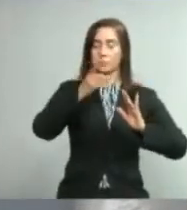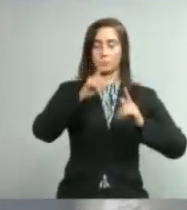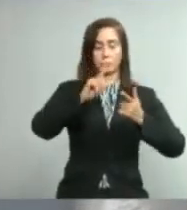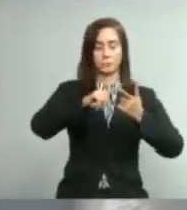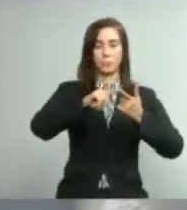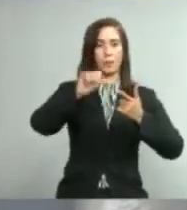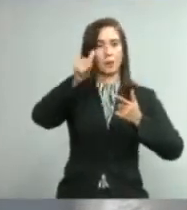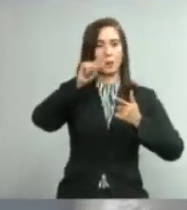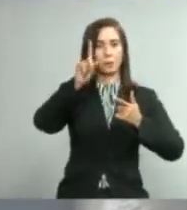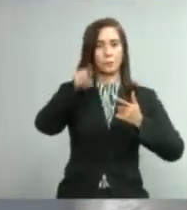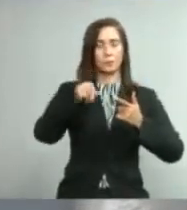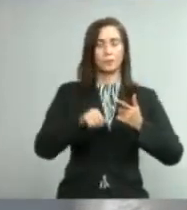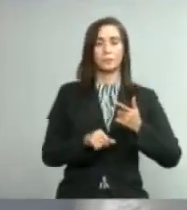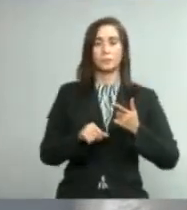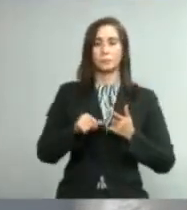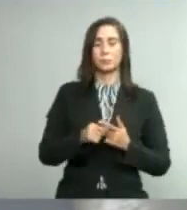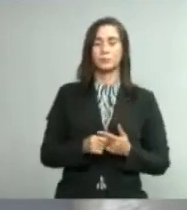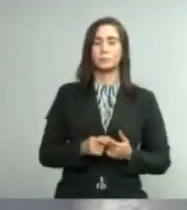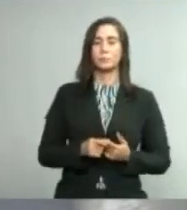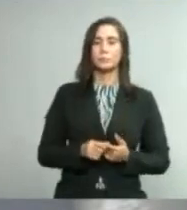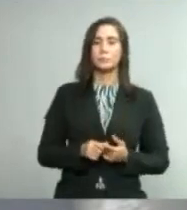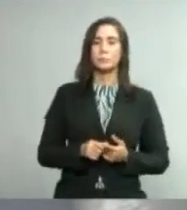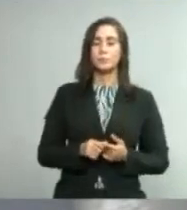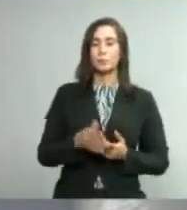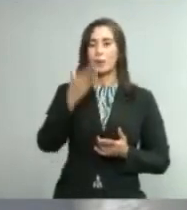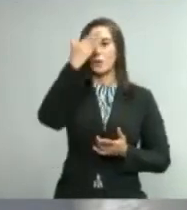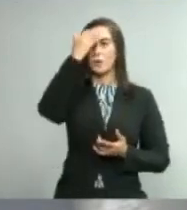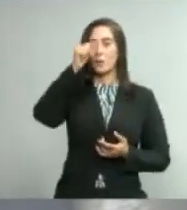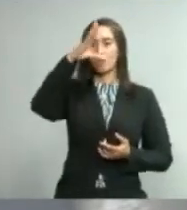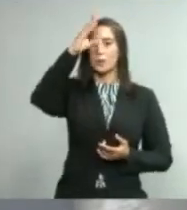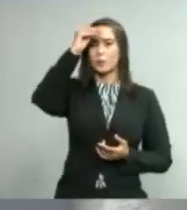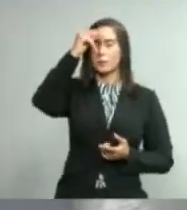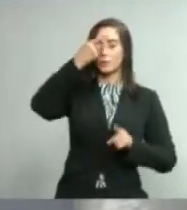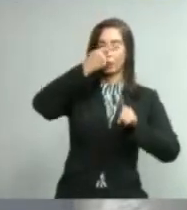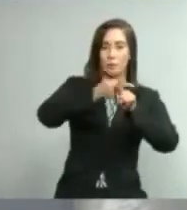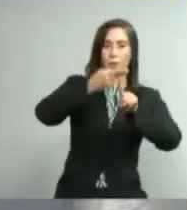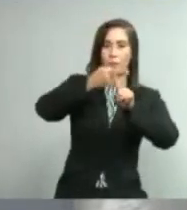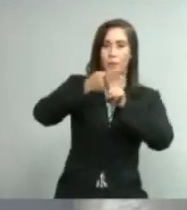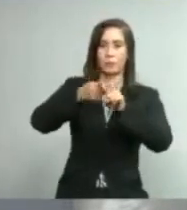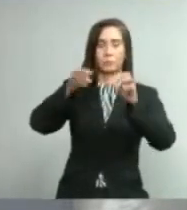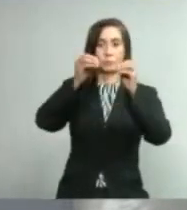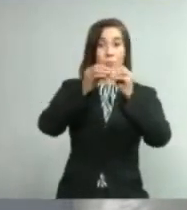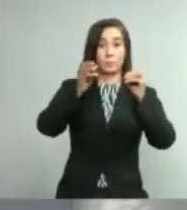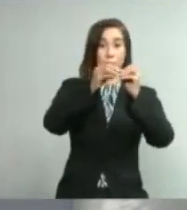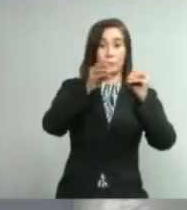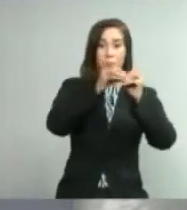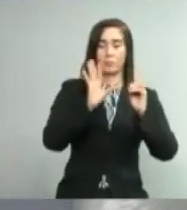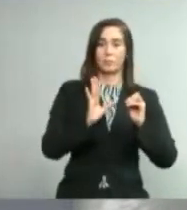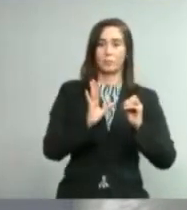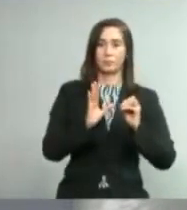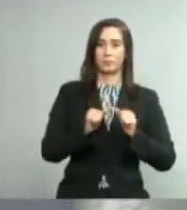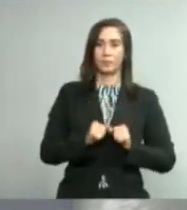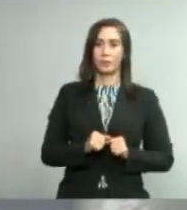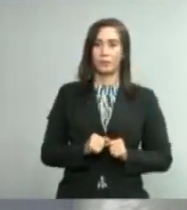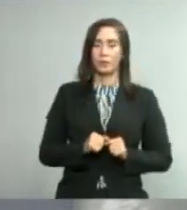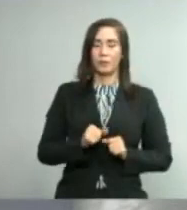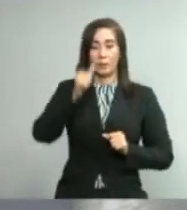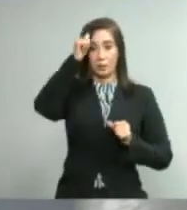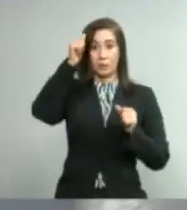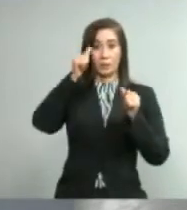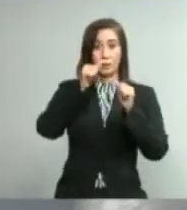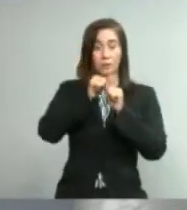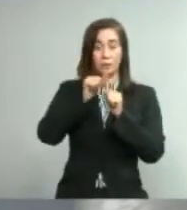relación a la preponderancia en los hombres, recordemos que los hombres están en los espacios